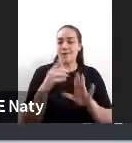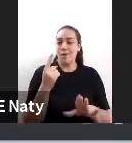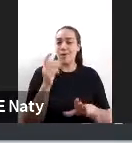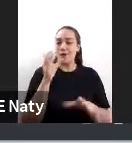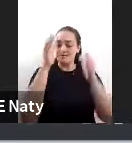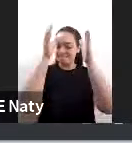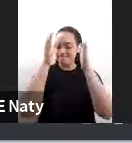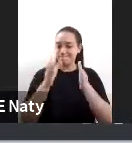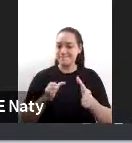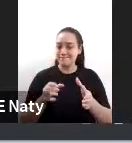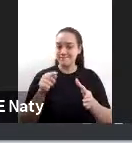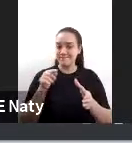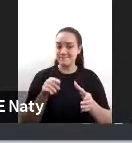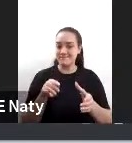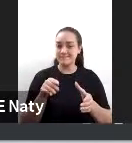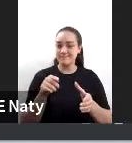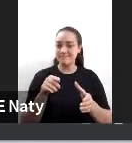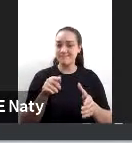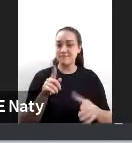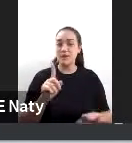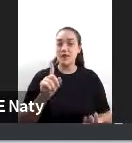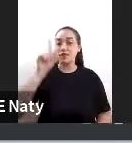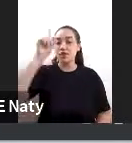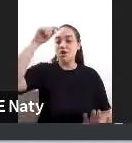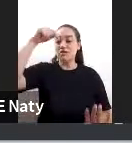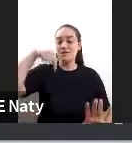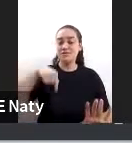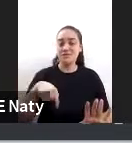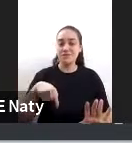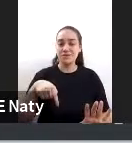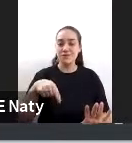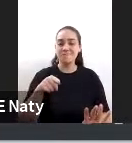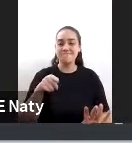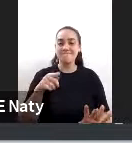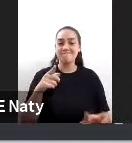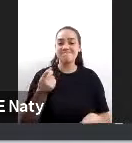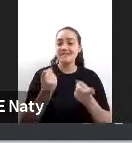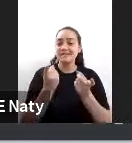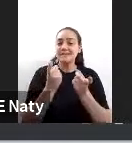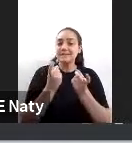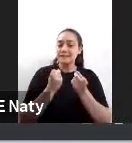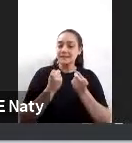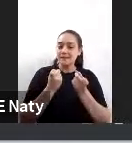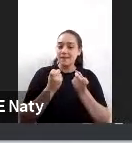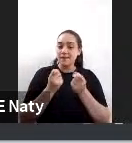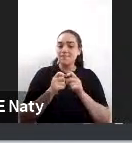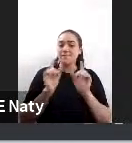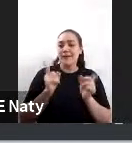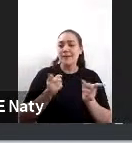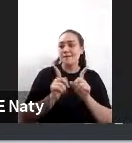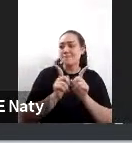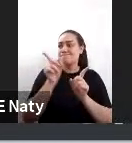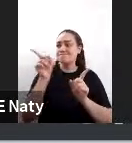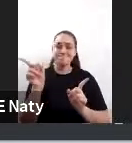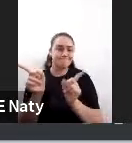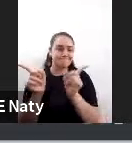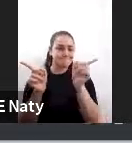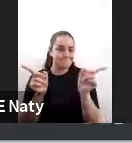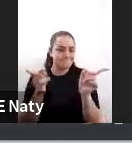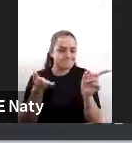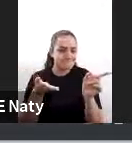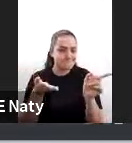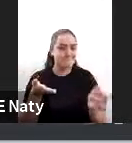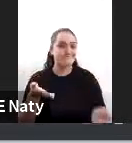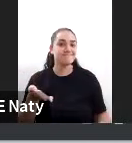a sur sino que ya necesitaba una capilaridad que fuera de este a oeste también entonces ahí se empieza a